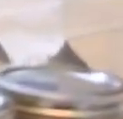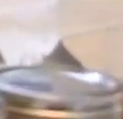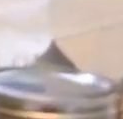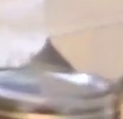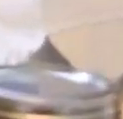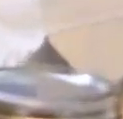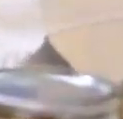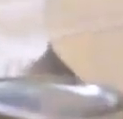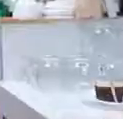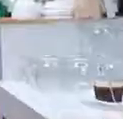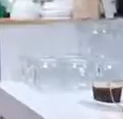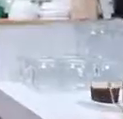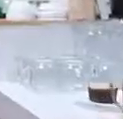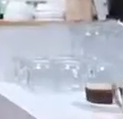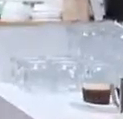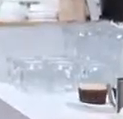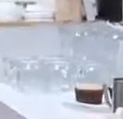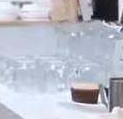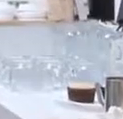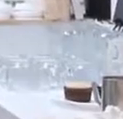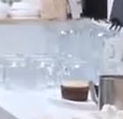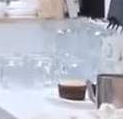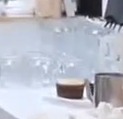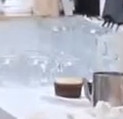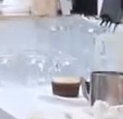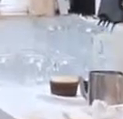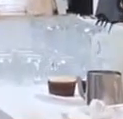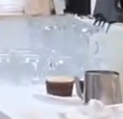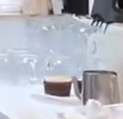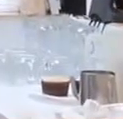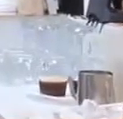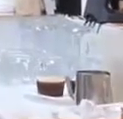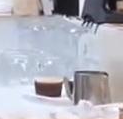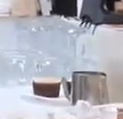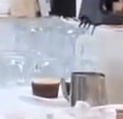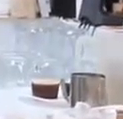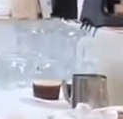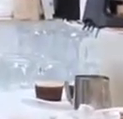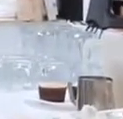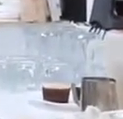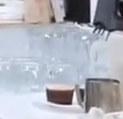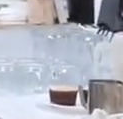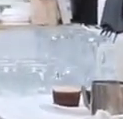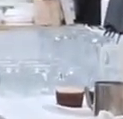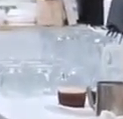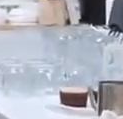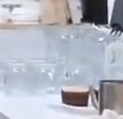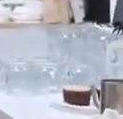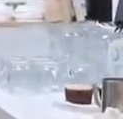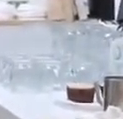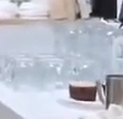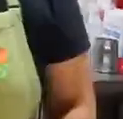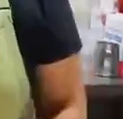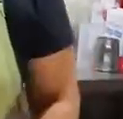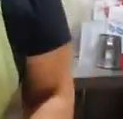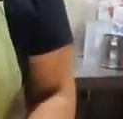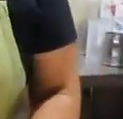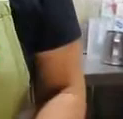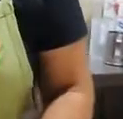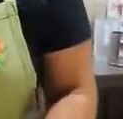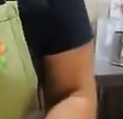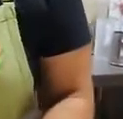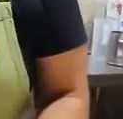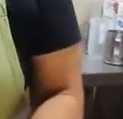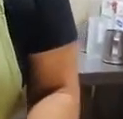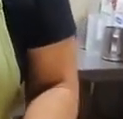buscas la experiencia, buscas la experiencia no solo laboral, sino la experiencia en sí, ¿no? La experiencia de vivir algo diferente, a lo